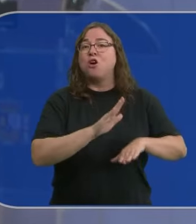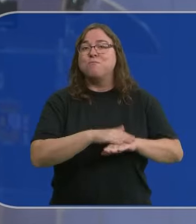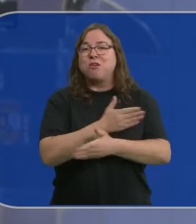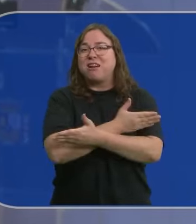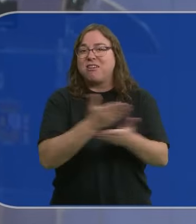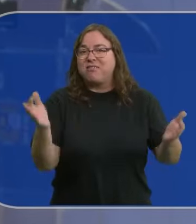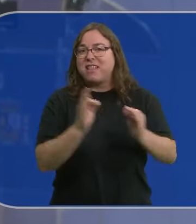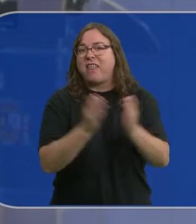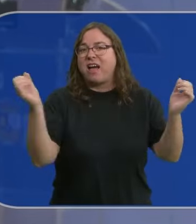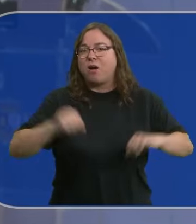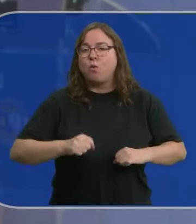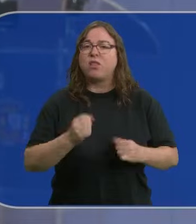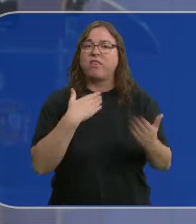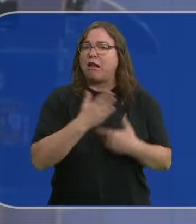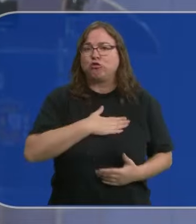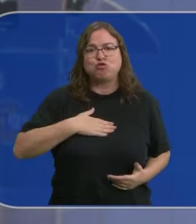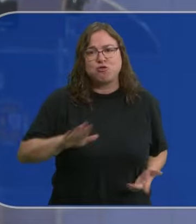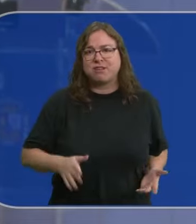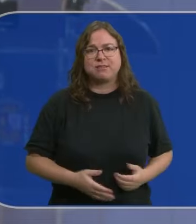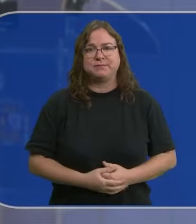no creer ni en los acuerdos ni en el diálogo.